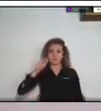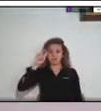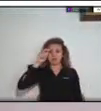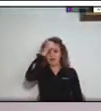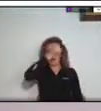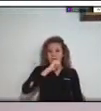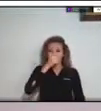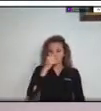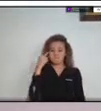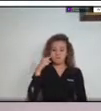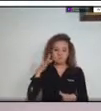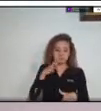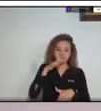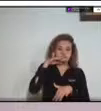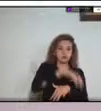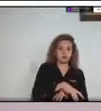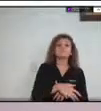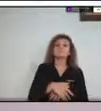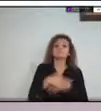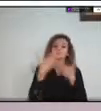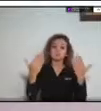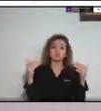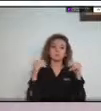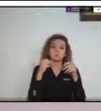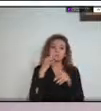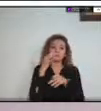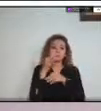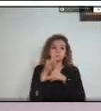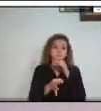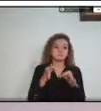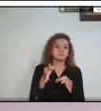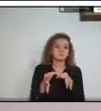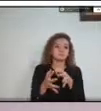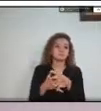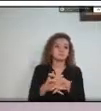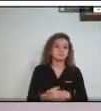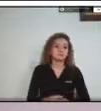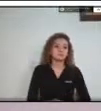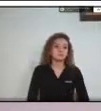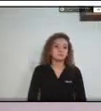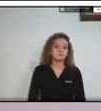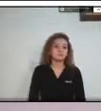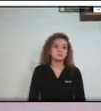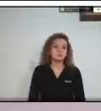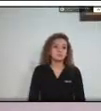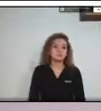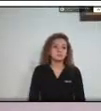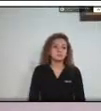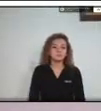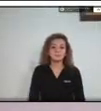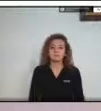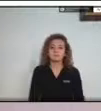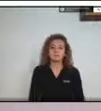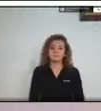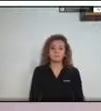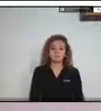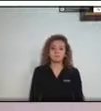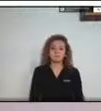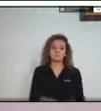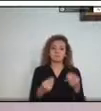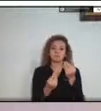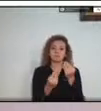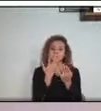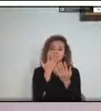presentación se denomina El impacto de los incendios forestales sobre la conservación de la fauna silvestre en el pie de Monte